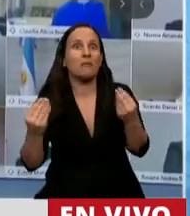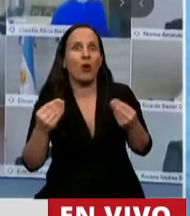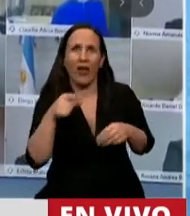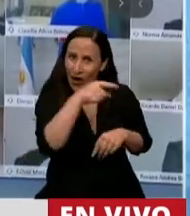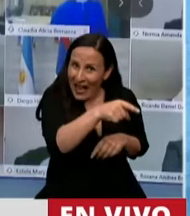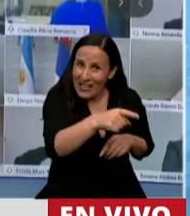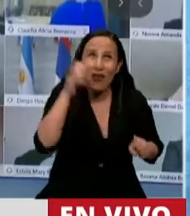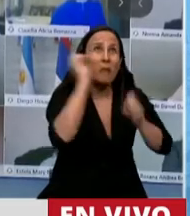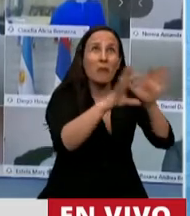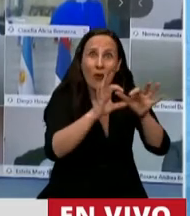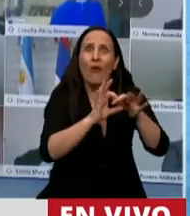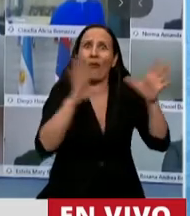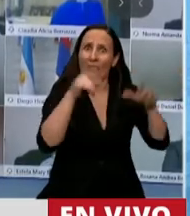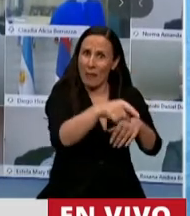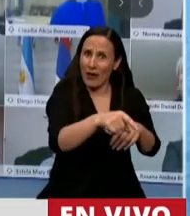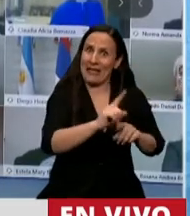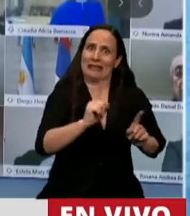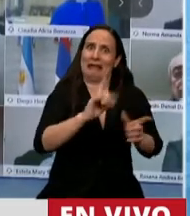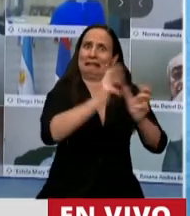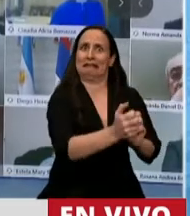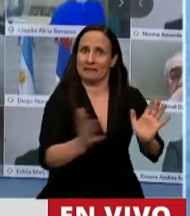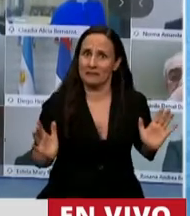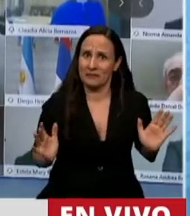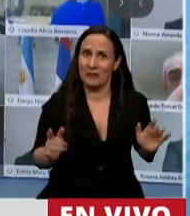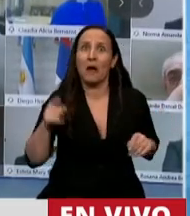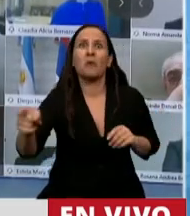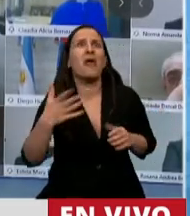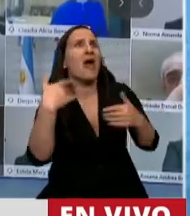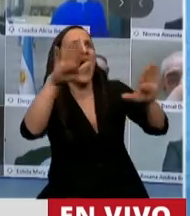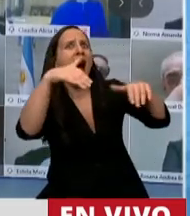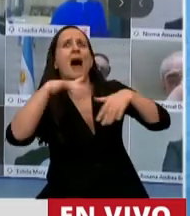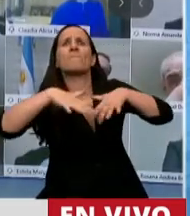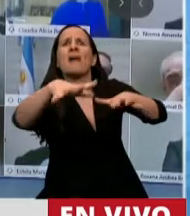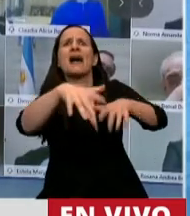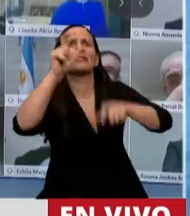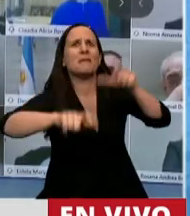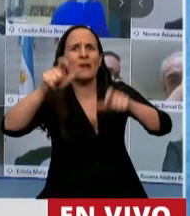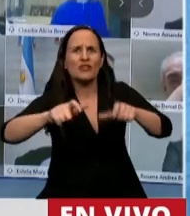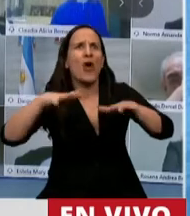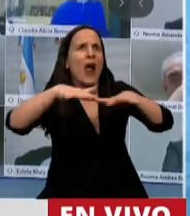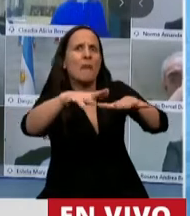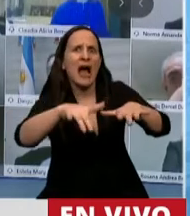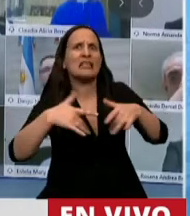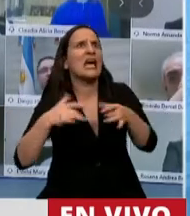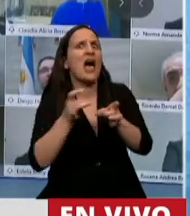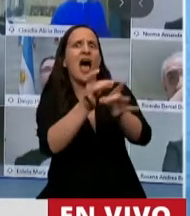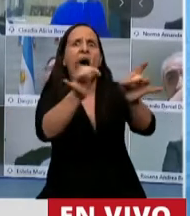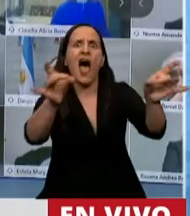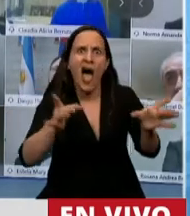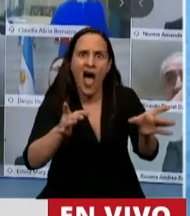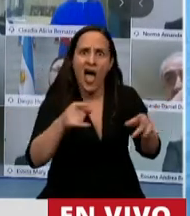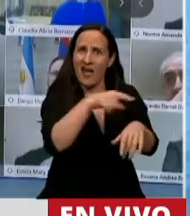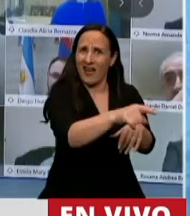Llamar a la gente a que se exponga a contagios que nuestro sistema de salud no va a poder tener la capacidad de